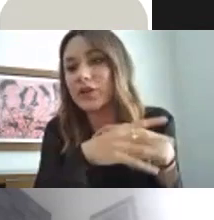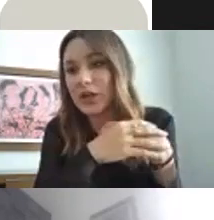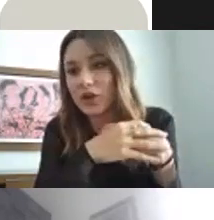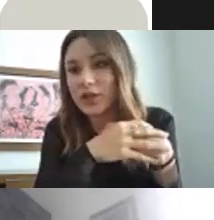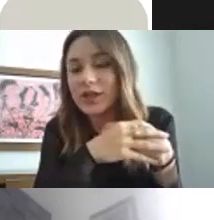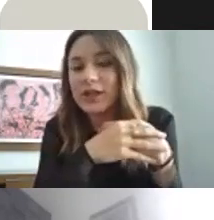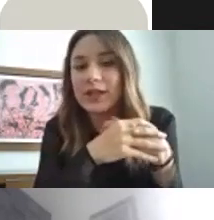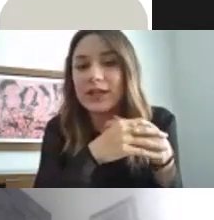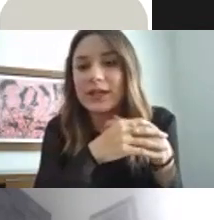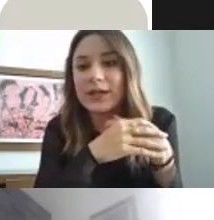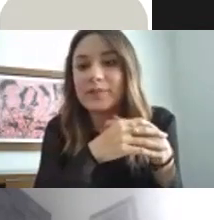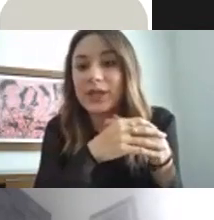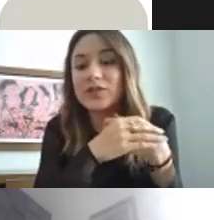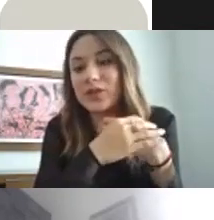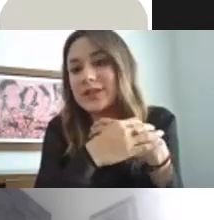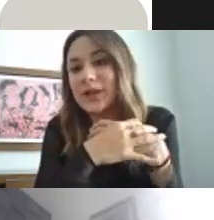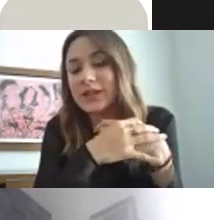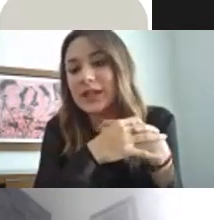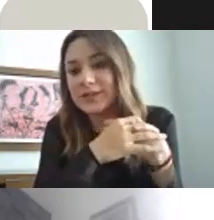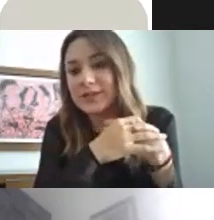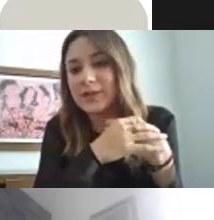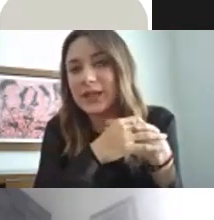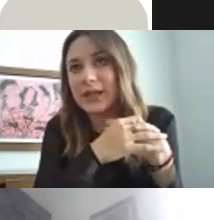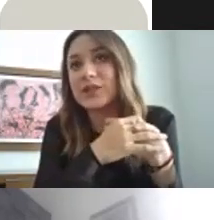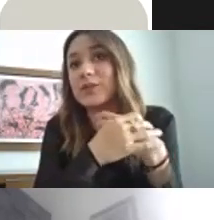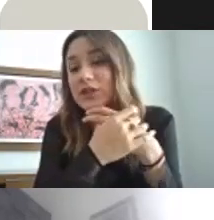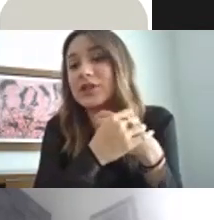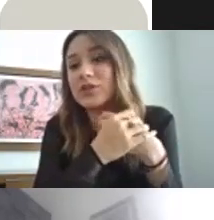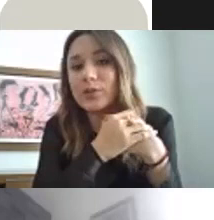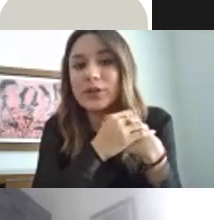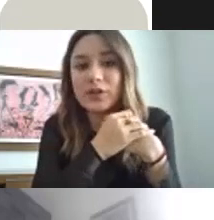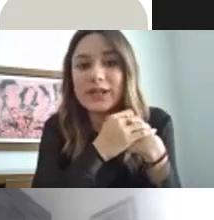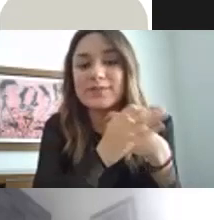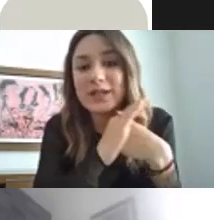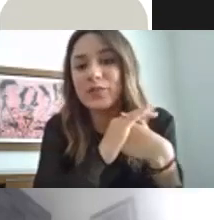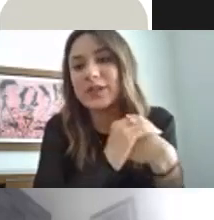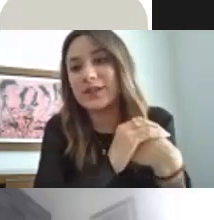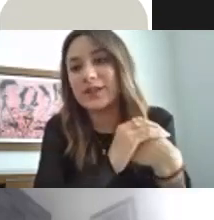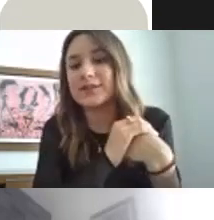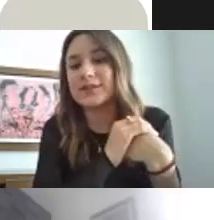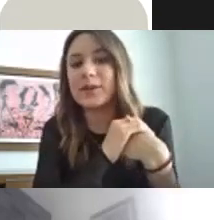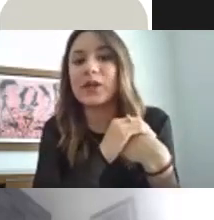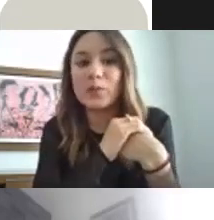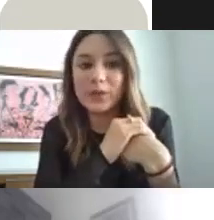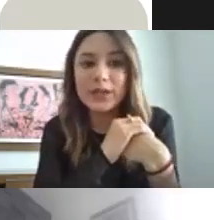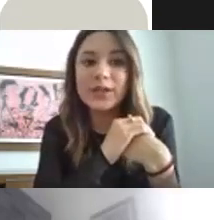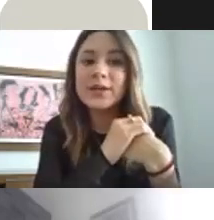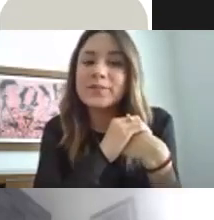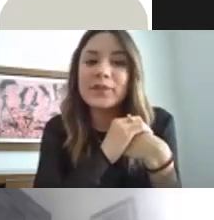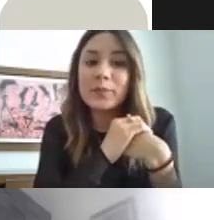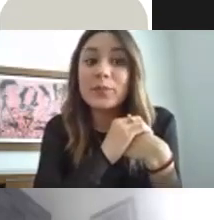Fonacot esto es parte de las obligaciones sobre o patronales más importantes y que se deben de cumplir